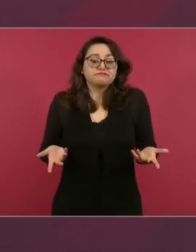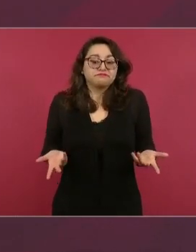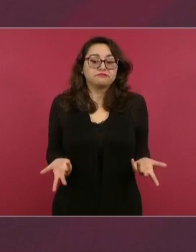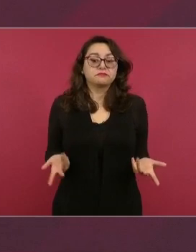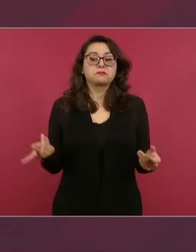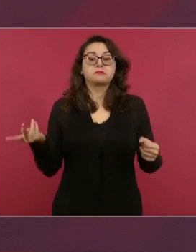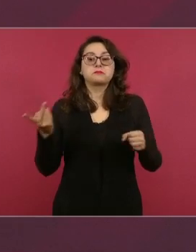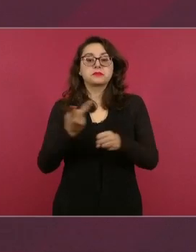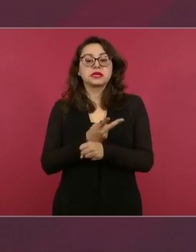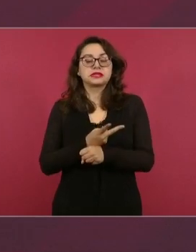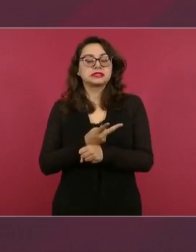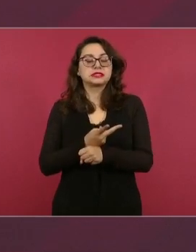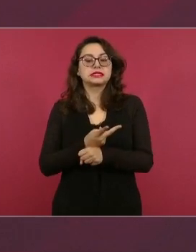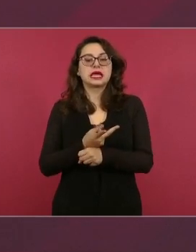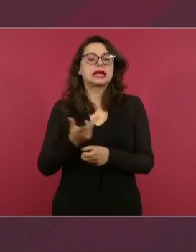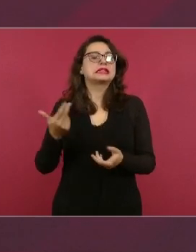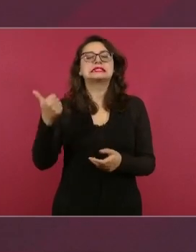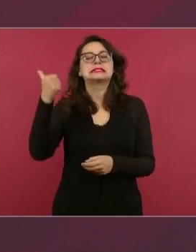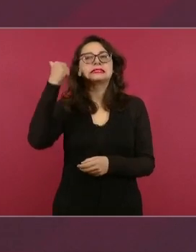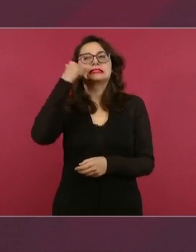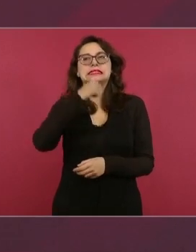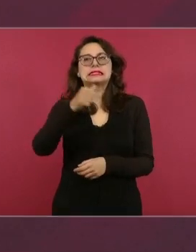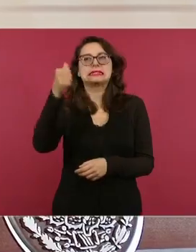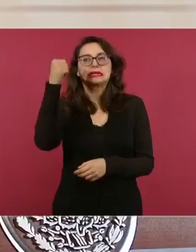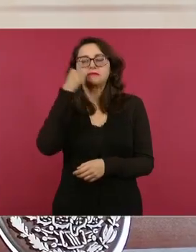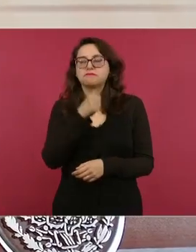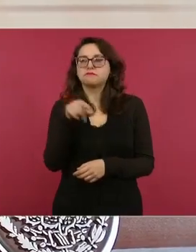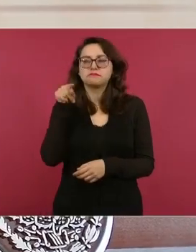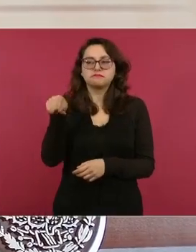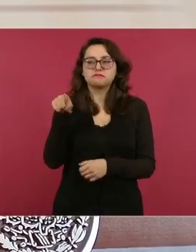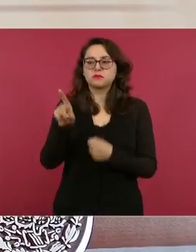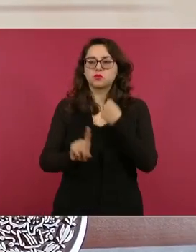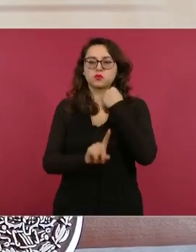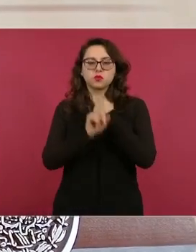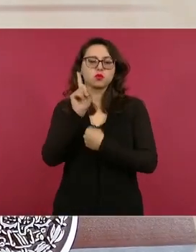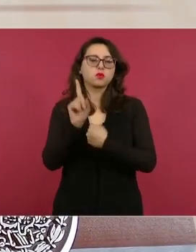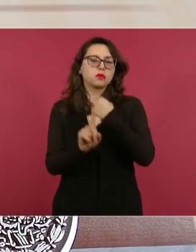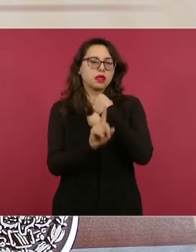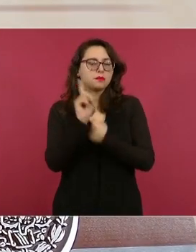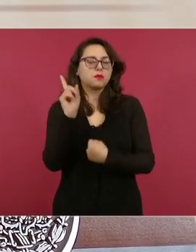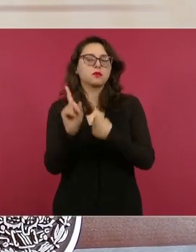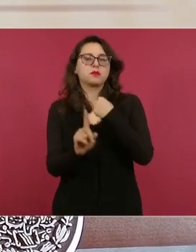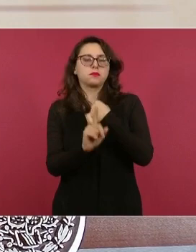siempre ha sido una demanda sentida la